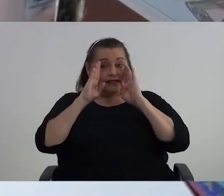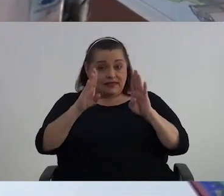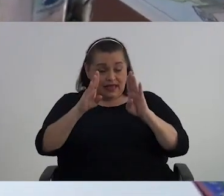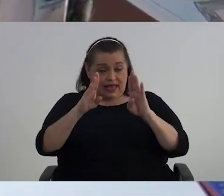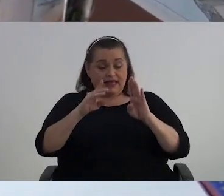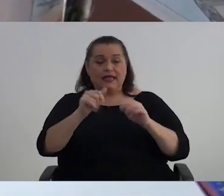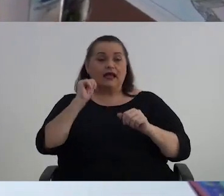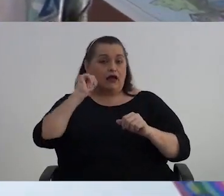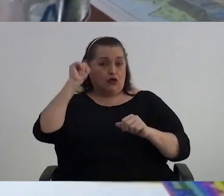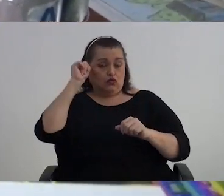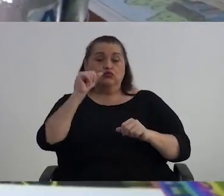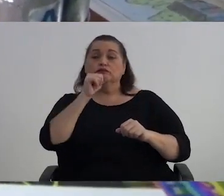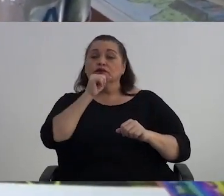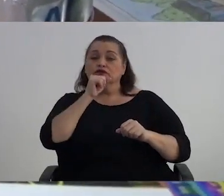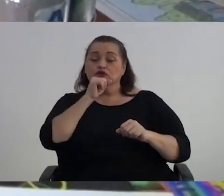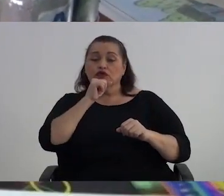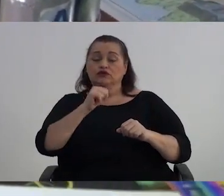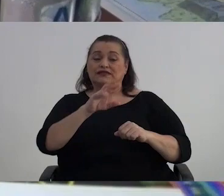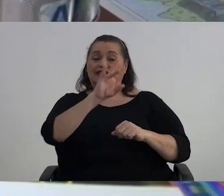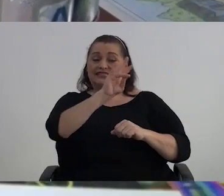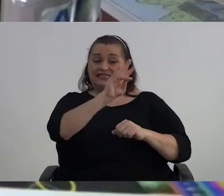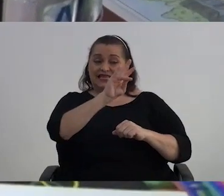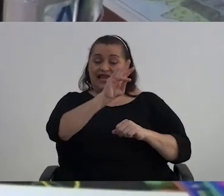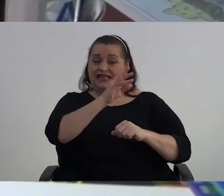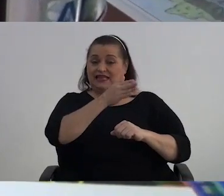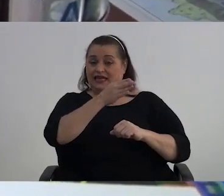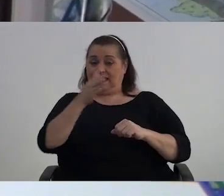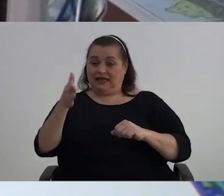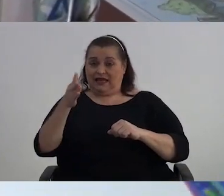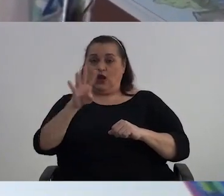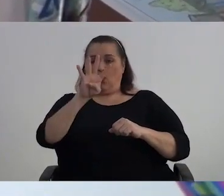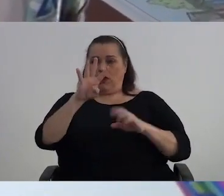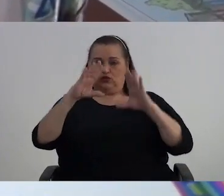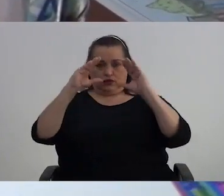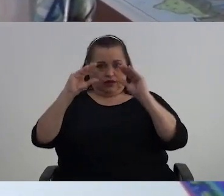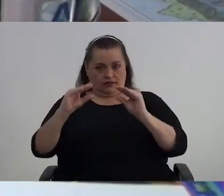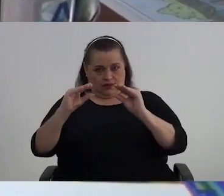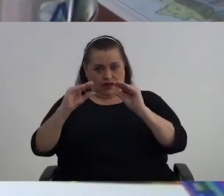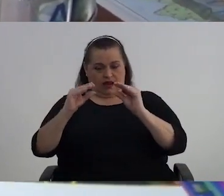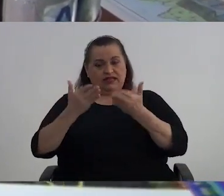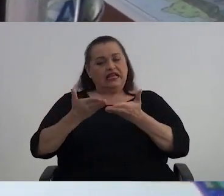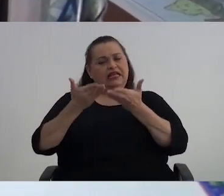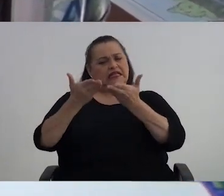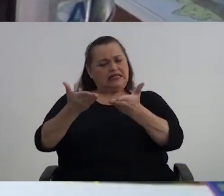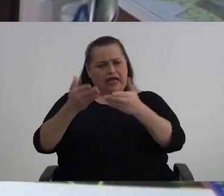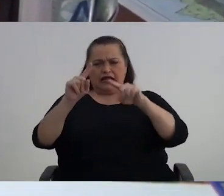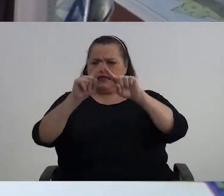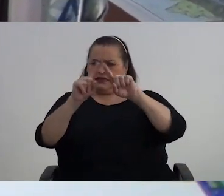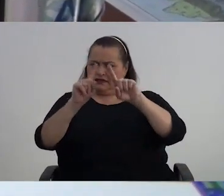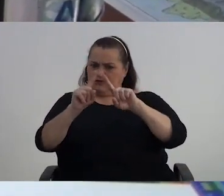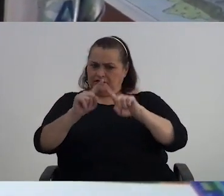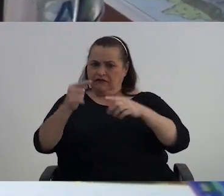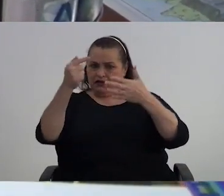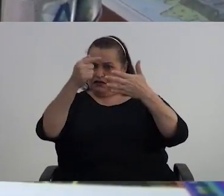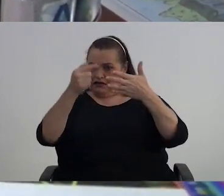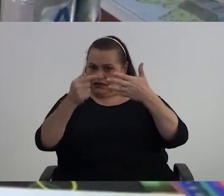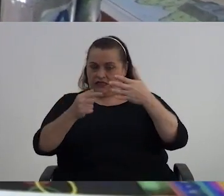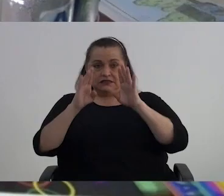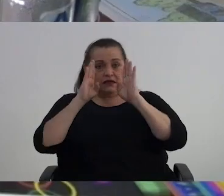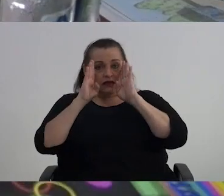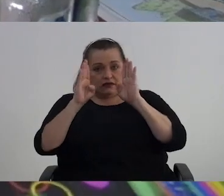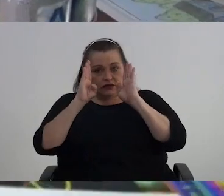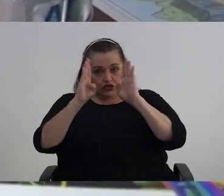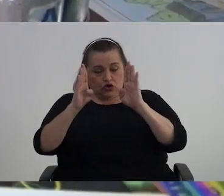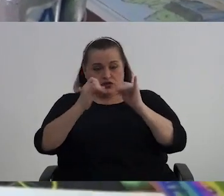adultos mayores de siete a cuatro de la tarde, donde se le dan una serie de atención